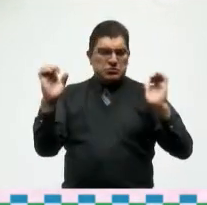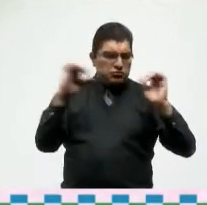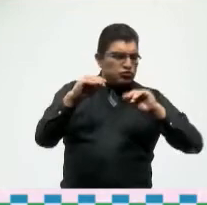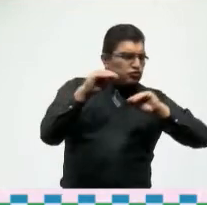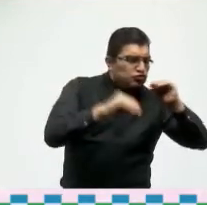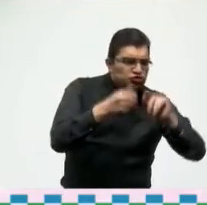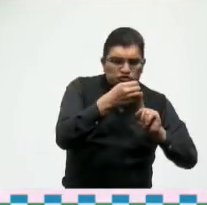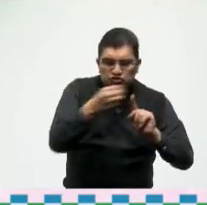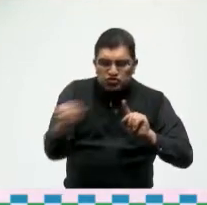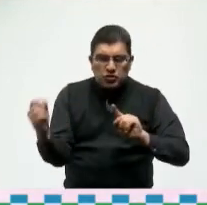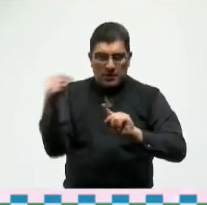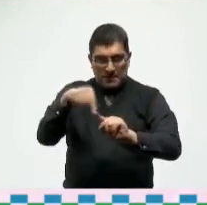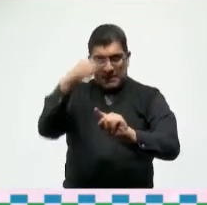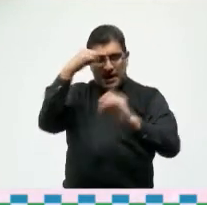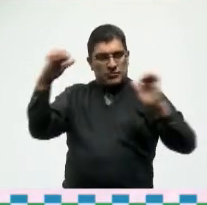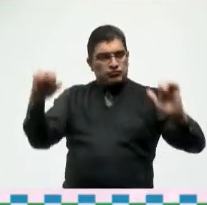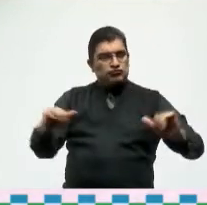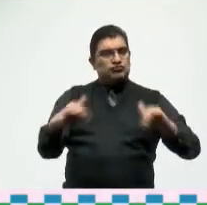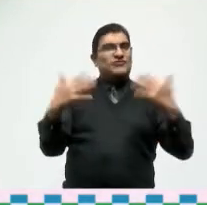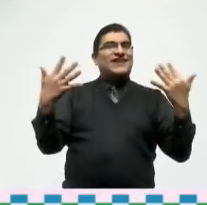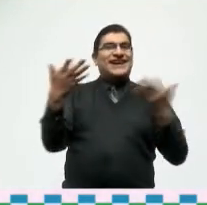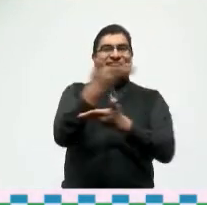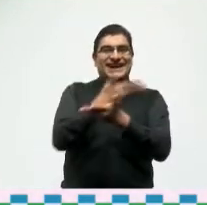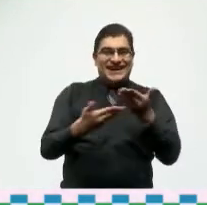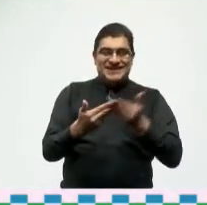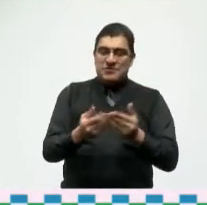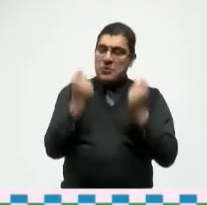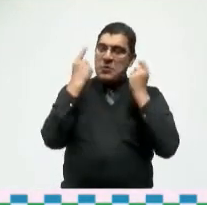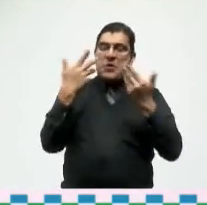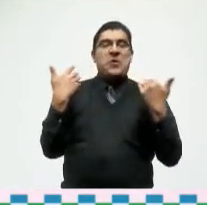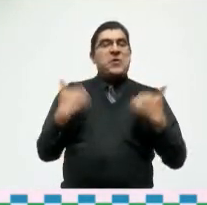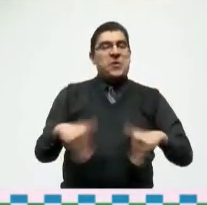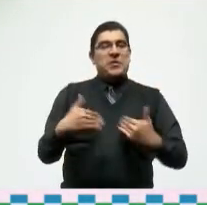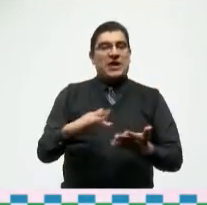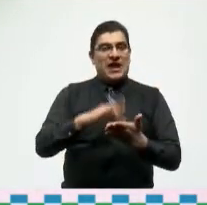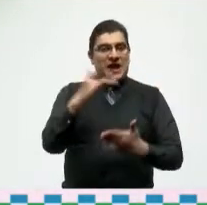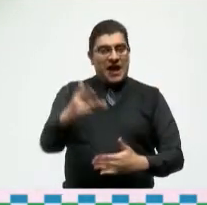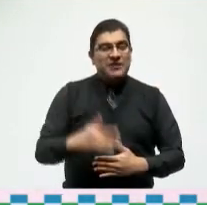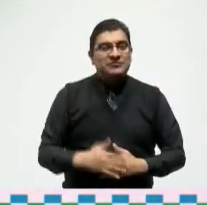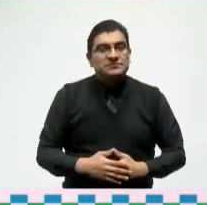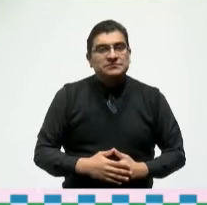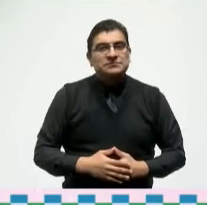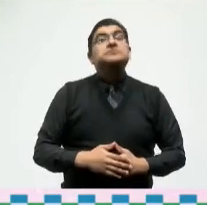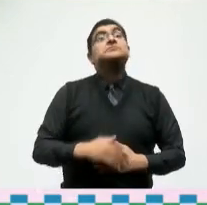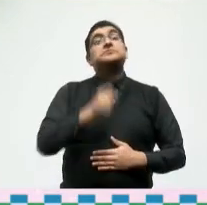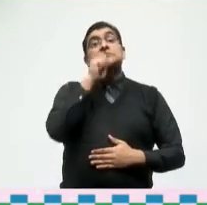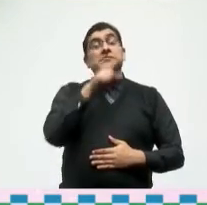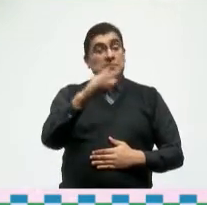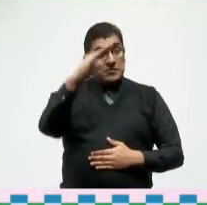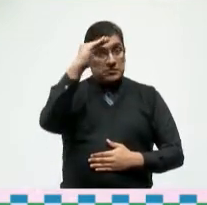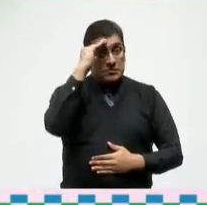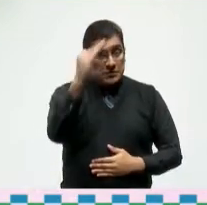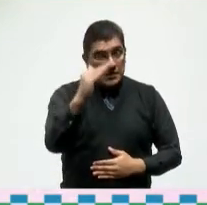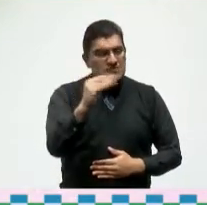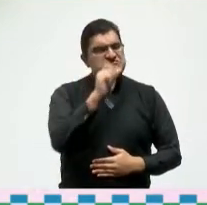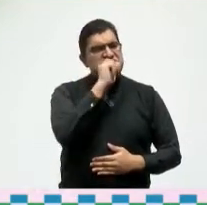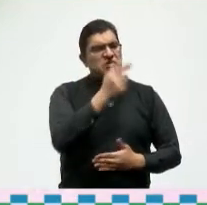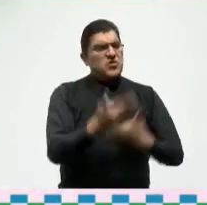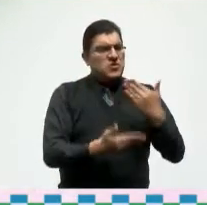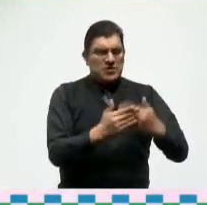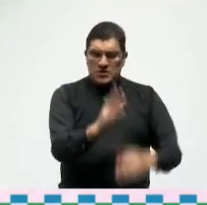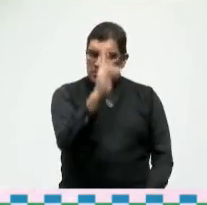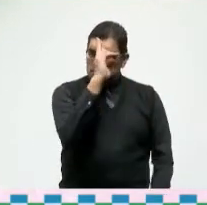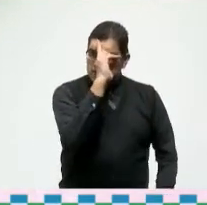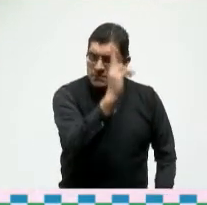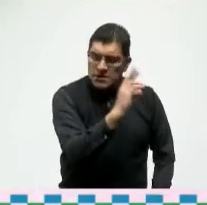realizando a este gran evento también hago propicia esta ocasión para saludar con